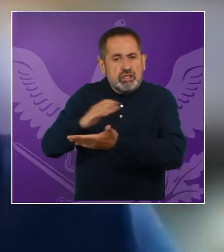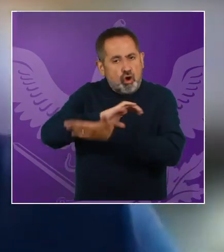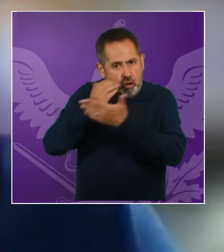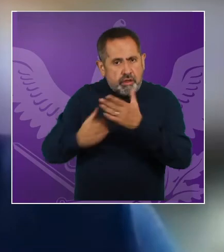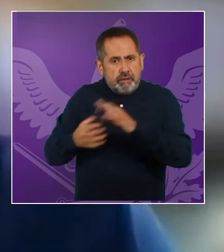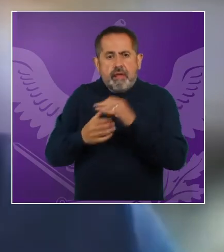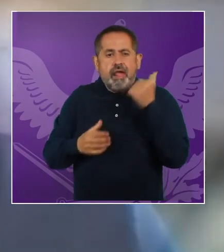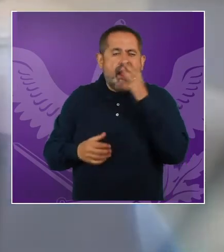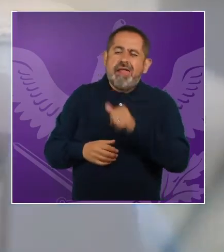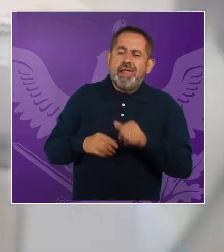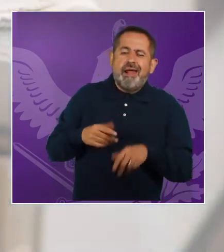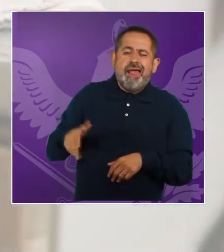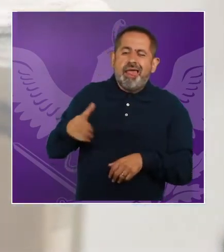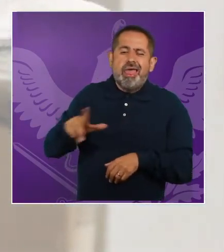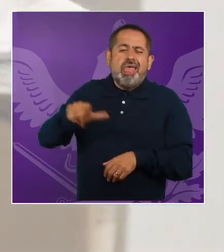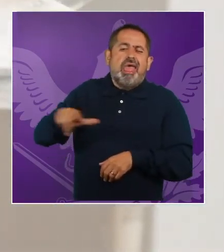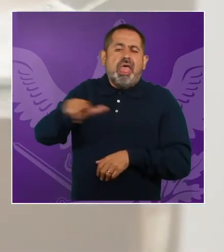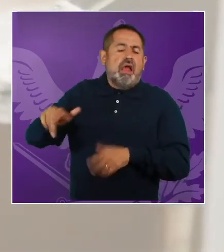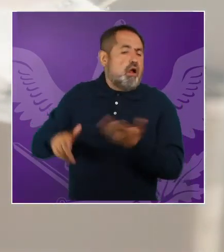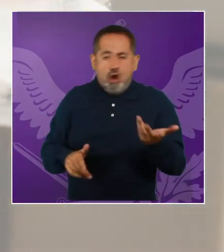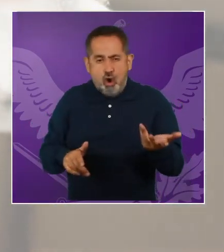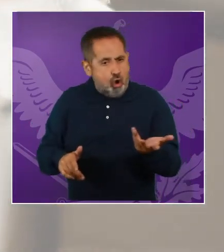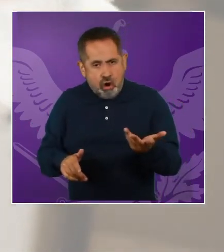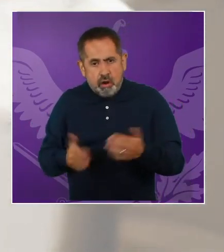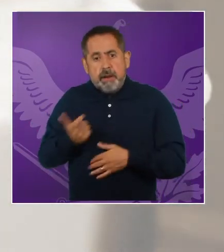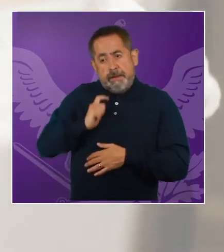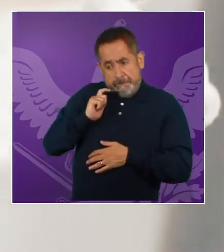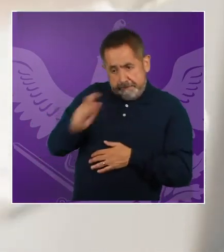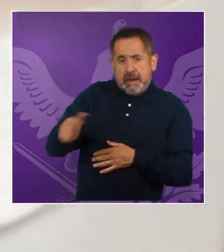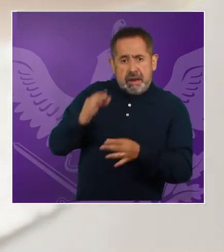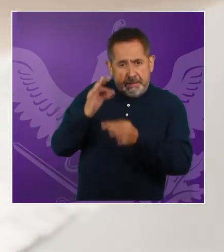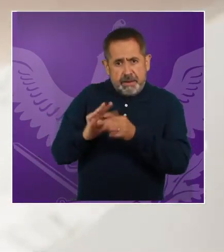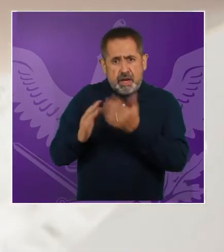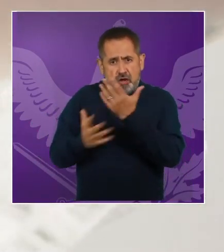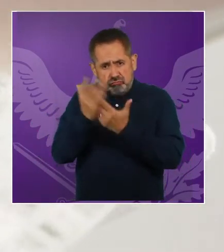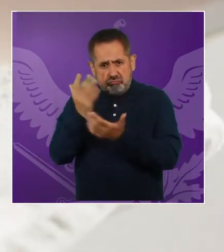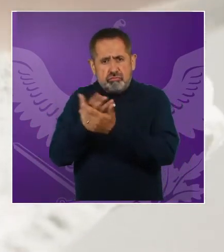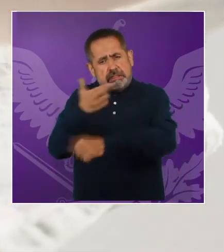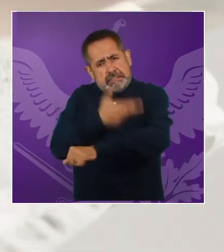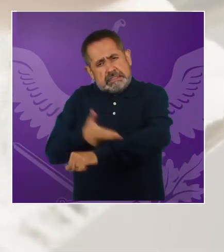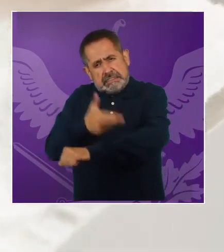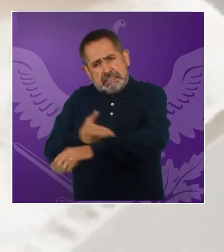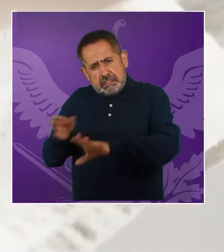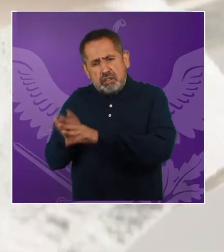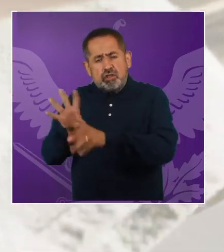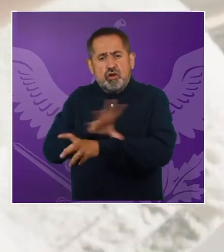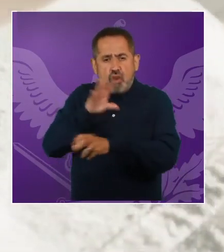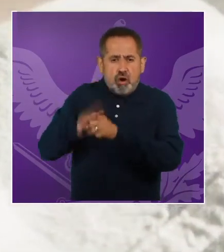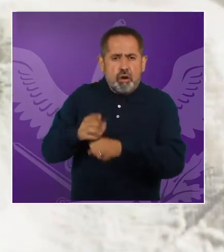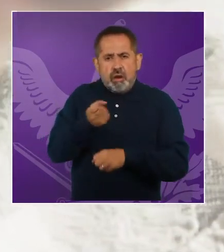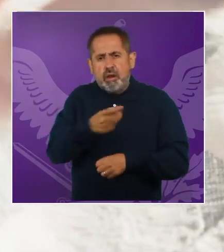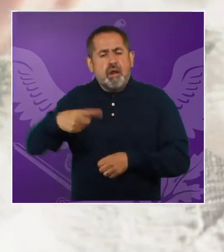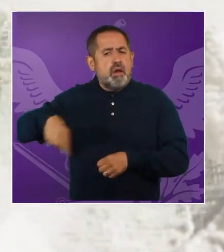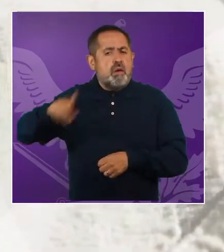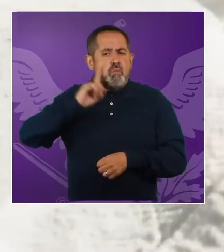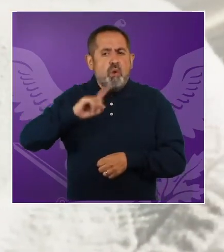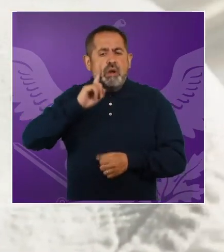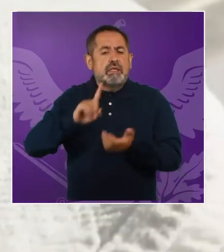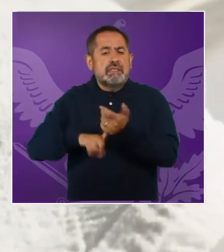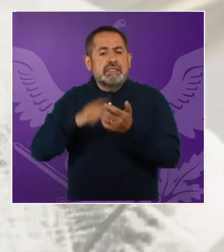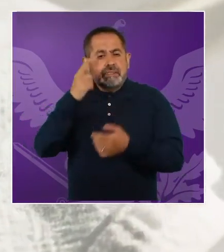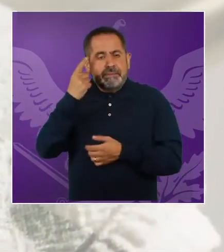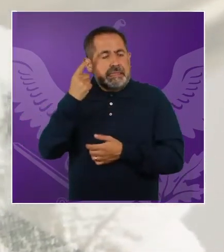de trabajo, hay la, la, el pago que se realiza por el trabajo que realizan las